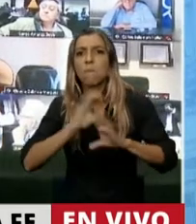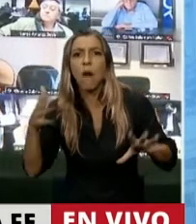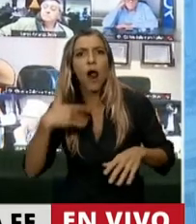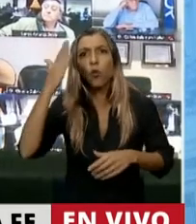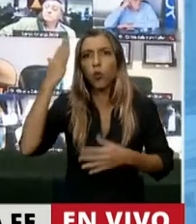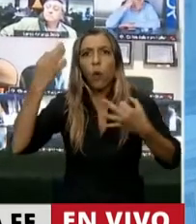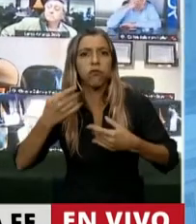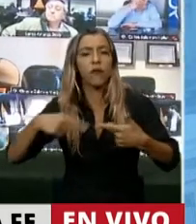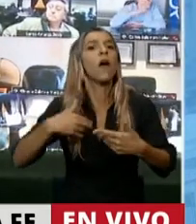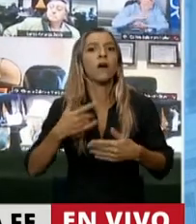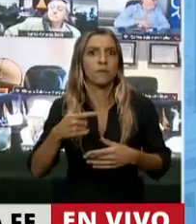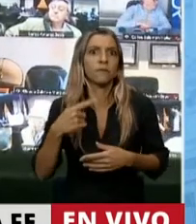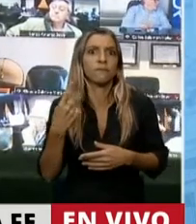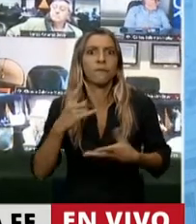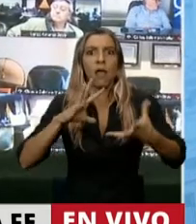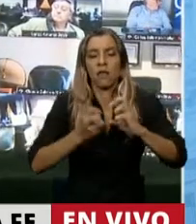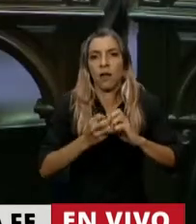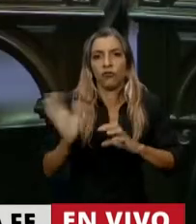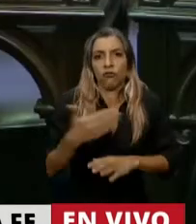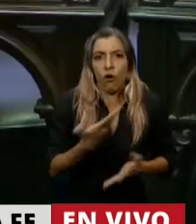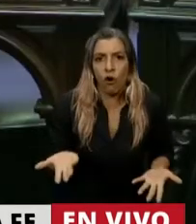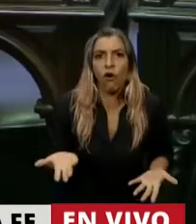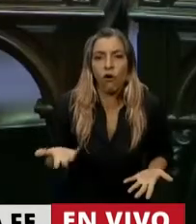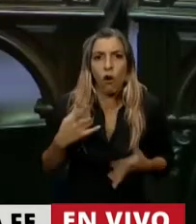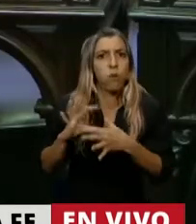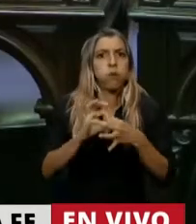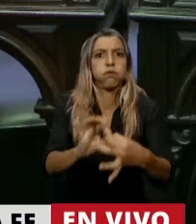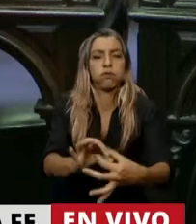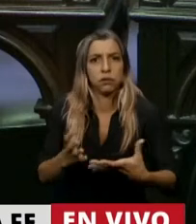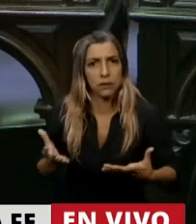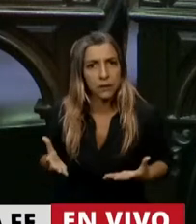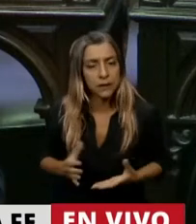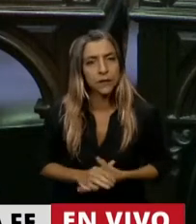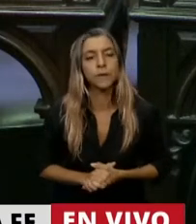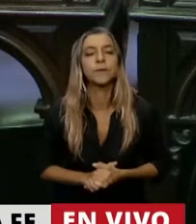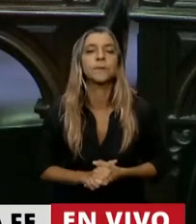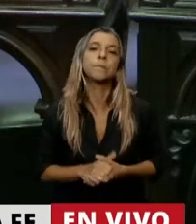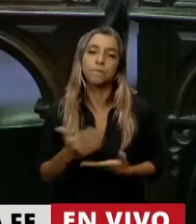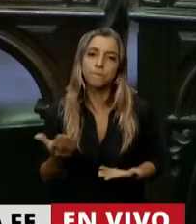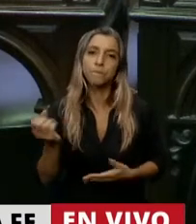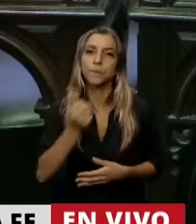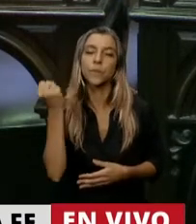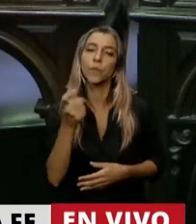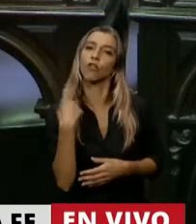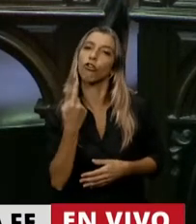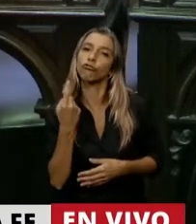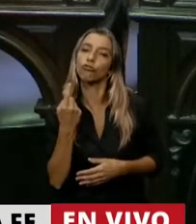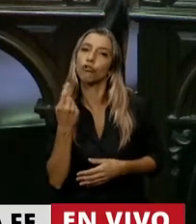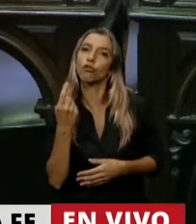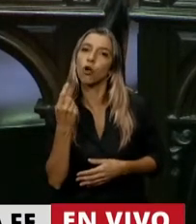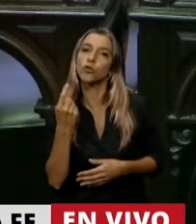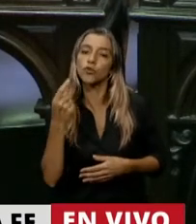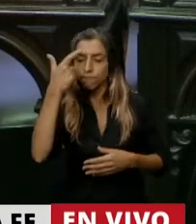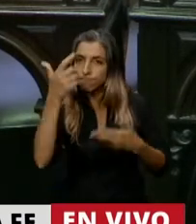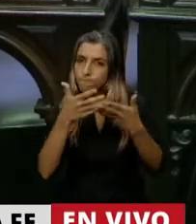la cuestión de tener una visión de la ecología integral para